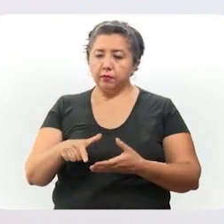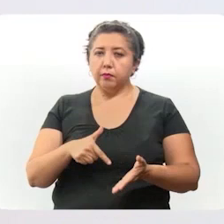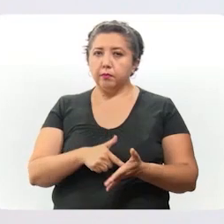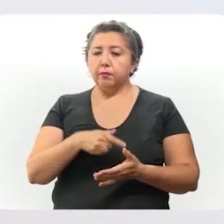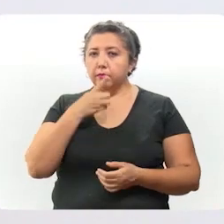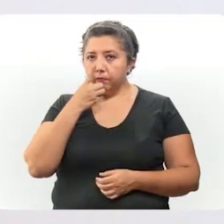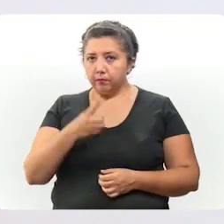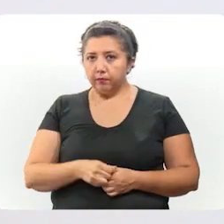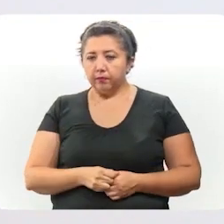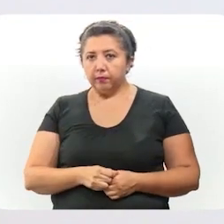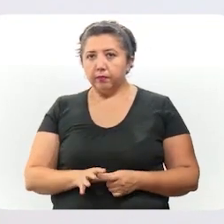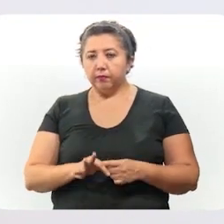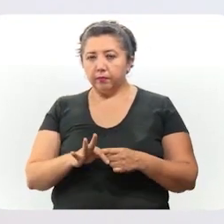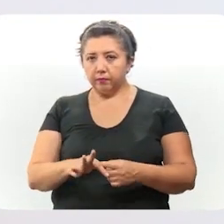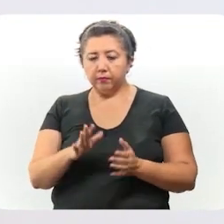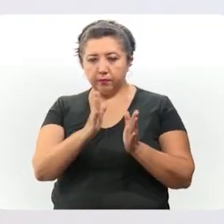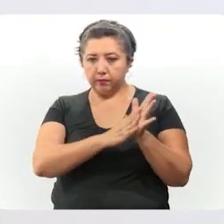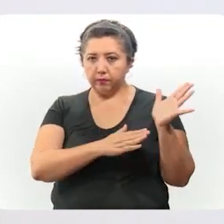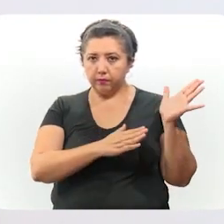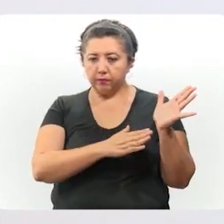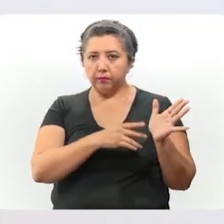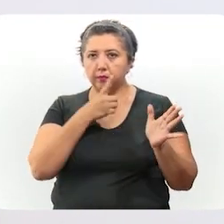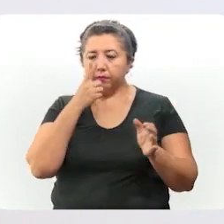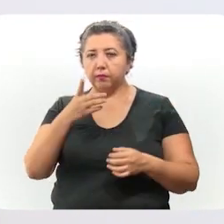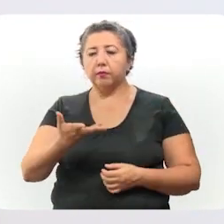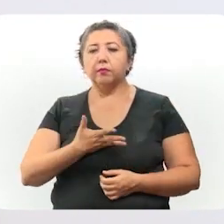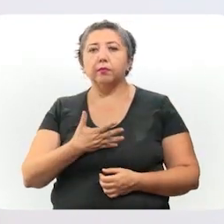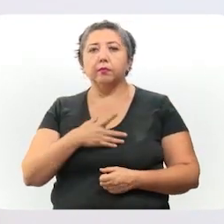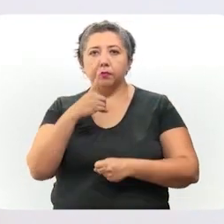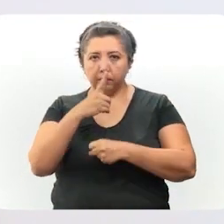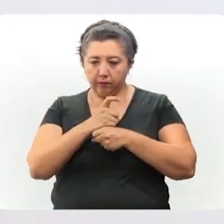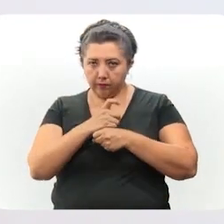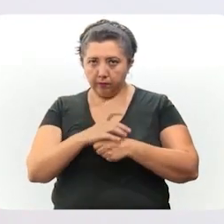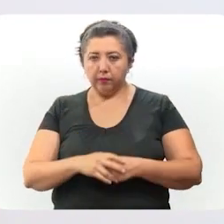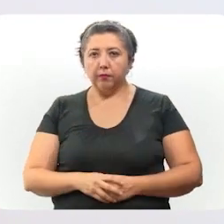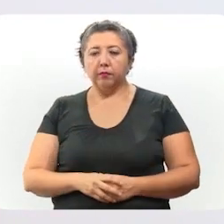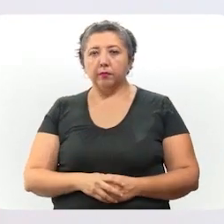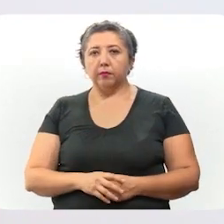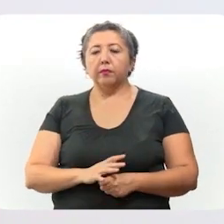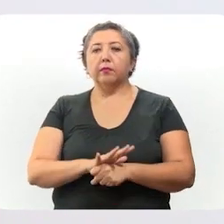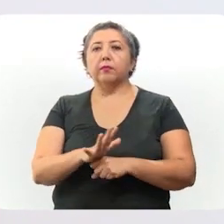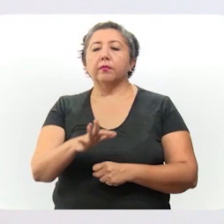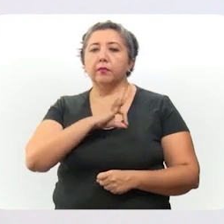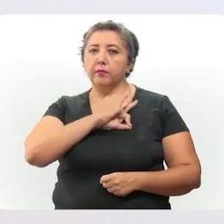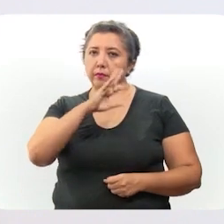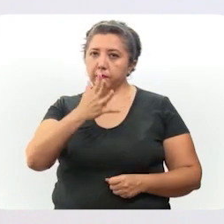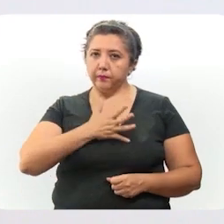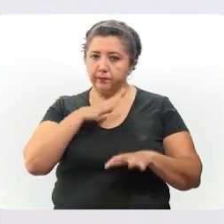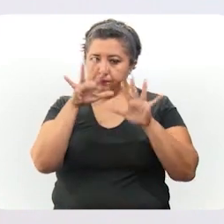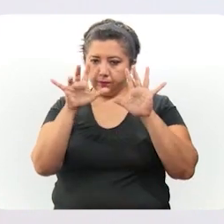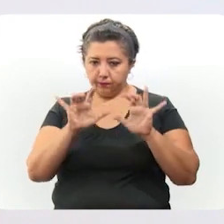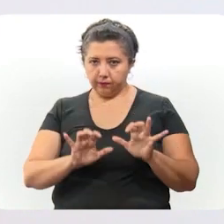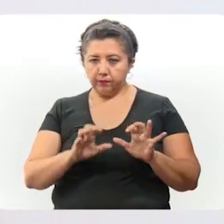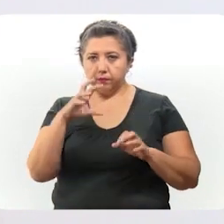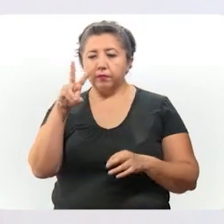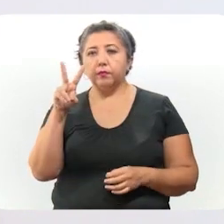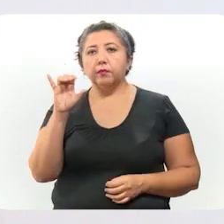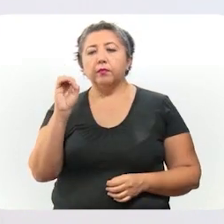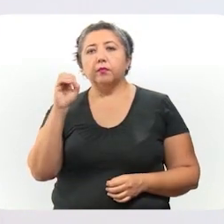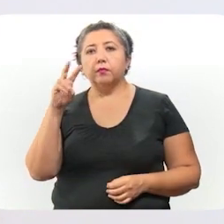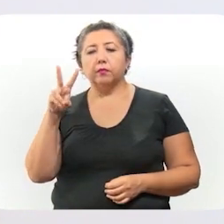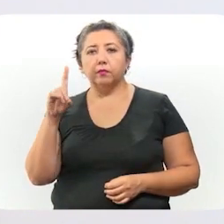vacunación presenten su certificado impreso de haber recibido la primera dosis, el cual se puede obtener en la página cvcovid